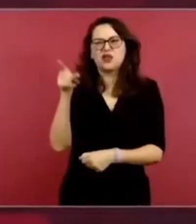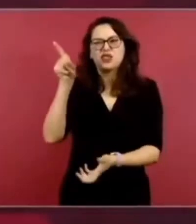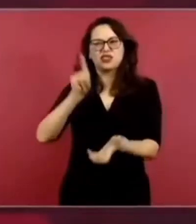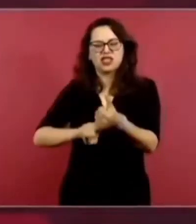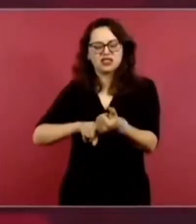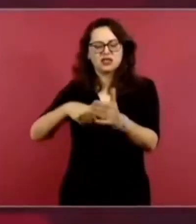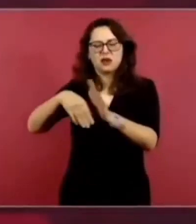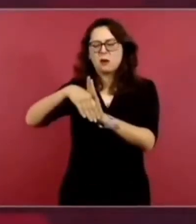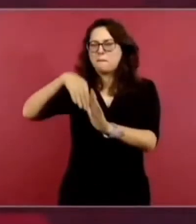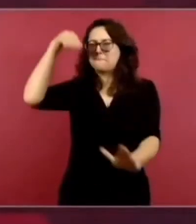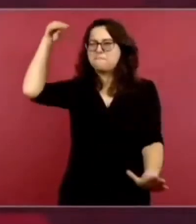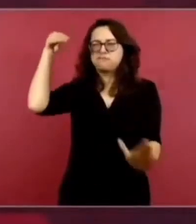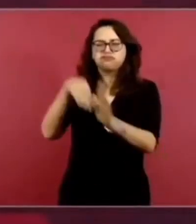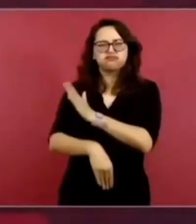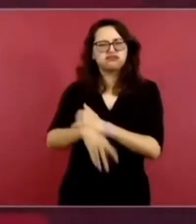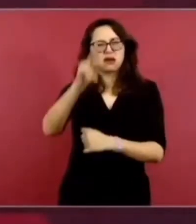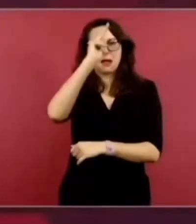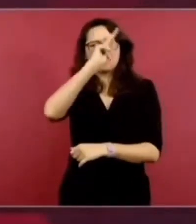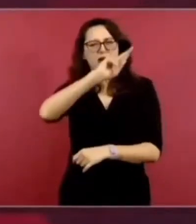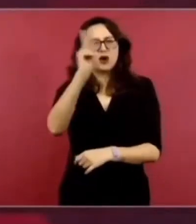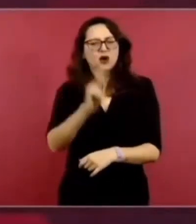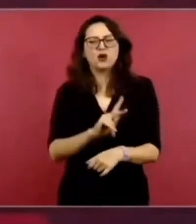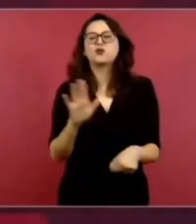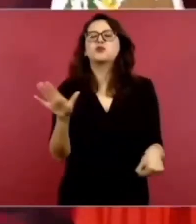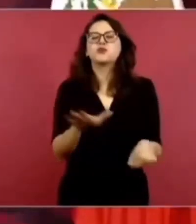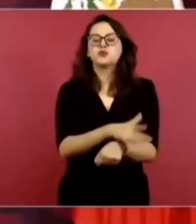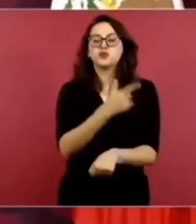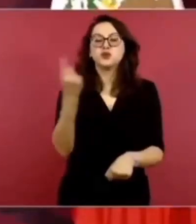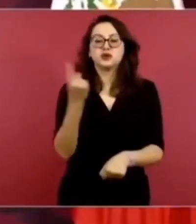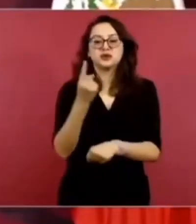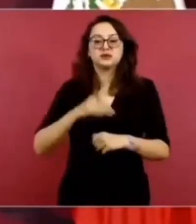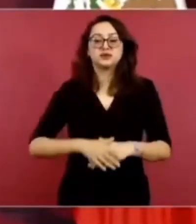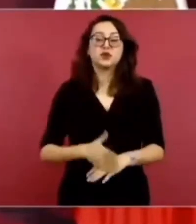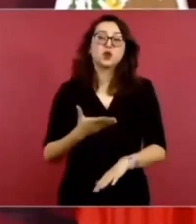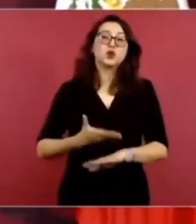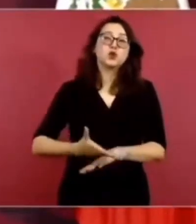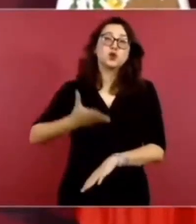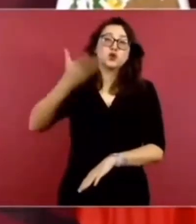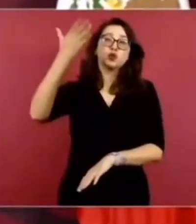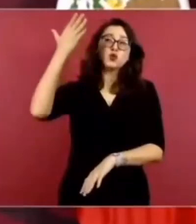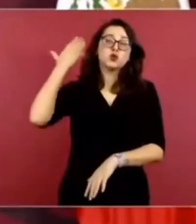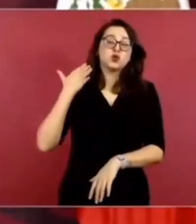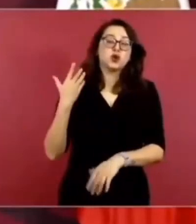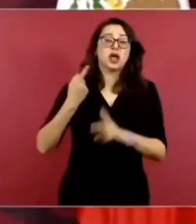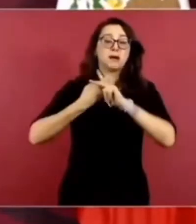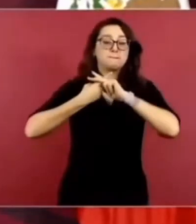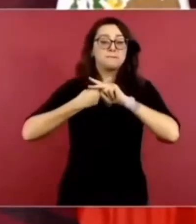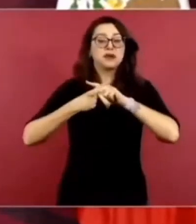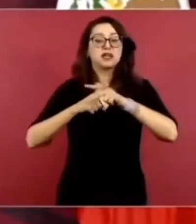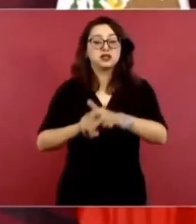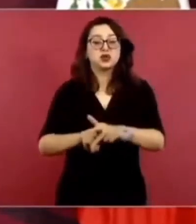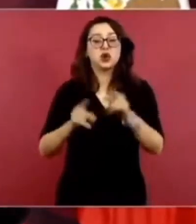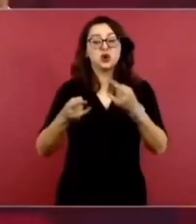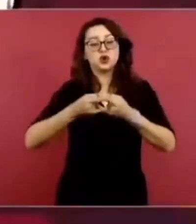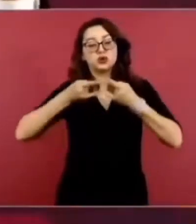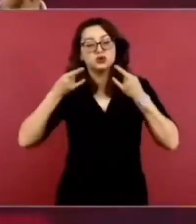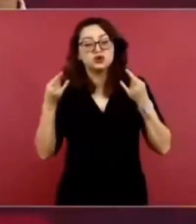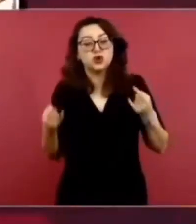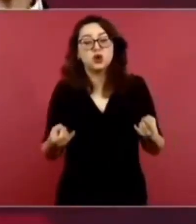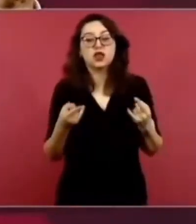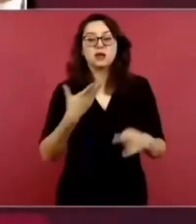tejió desde la época de Salinas cuando